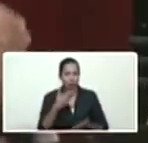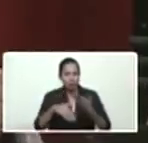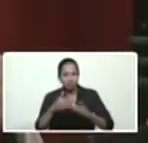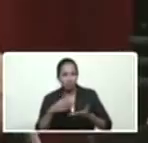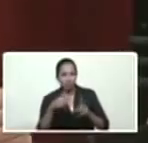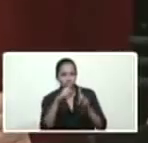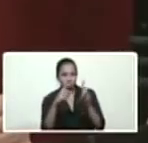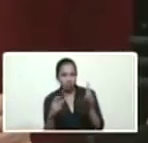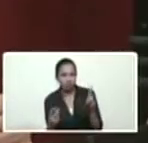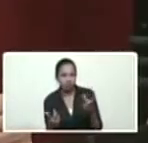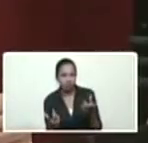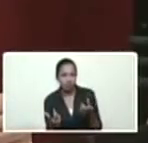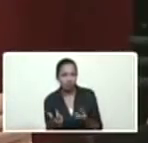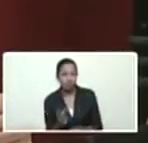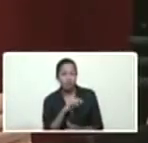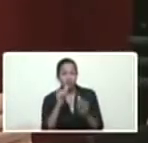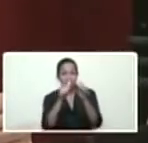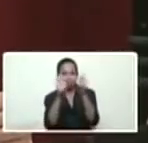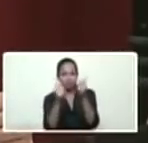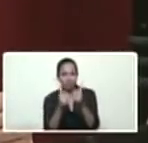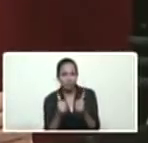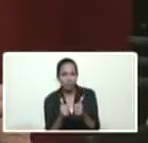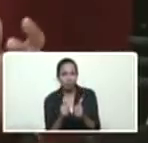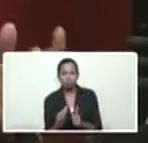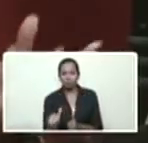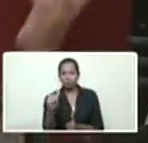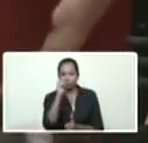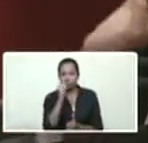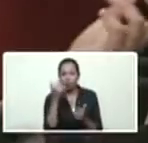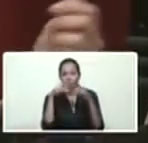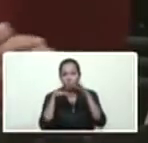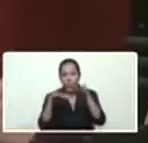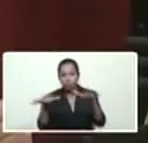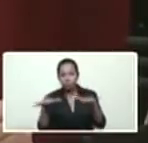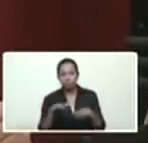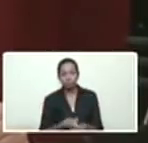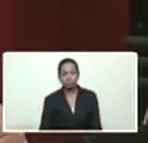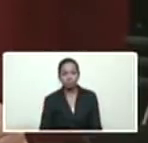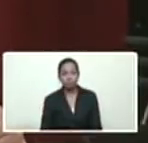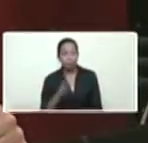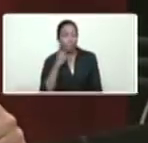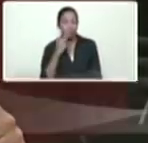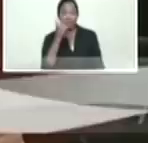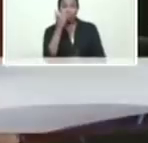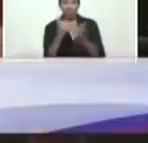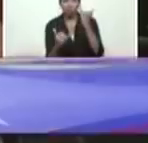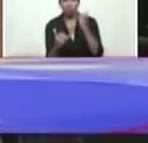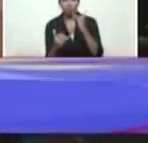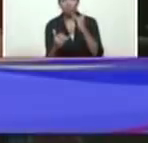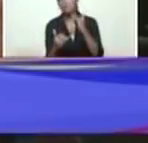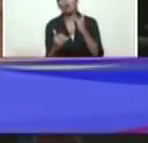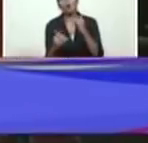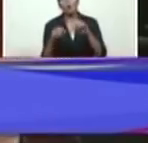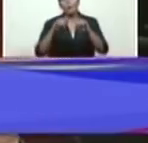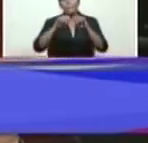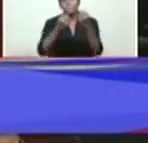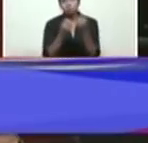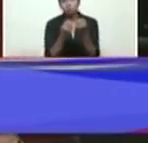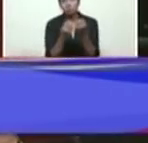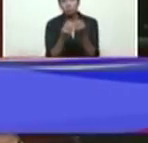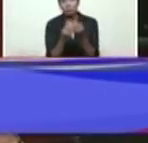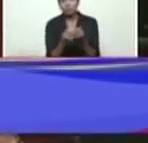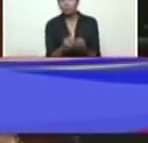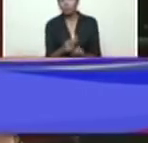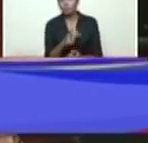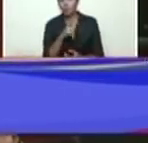directamente en nuestros sistemas de producción de agua. Por ejemplo, para este último ataque, el del día lunes, fue tal el nivel